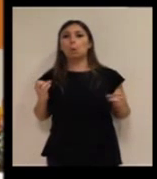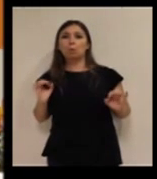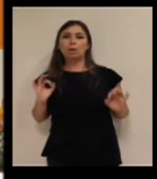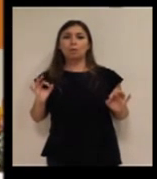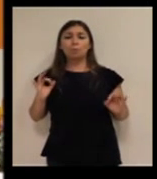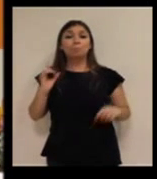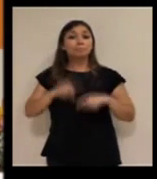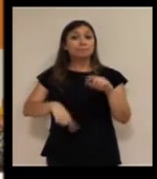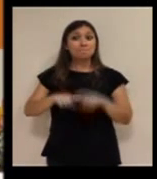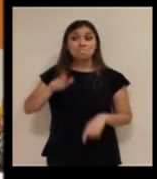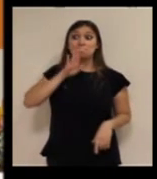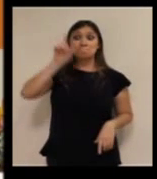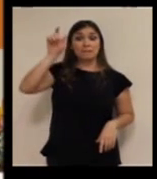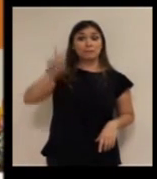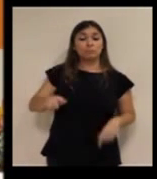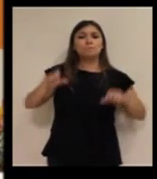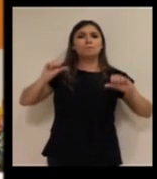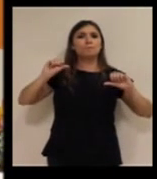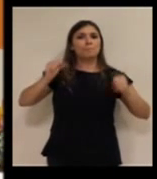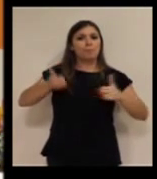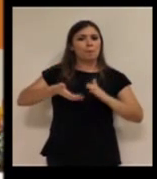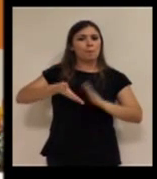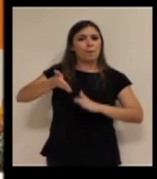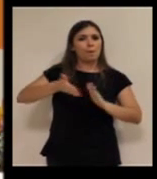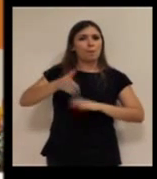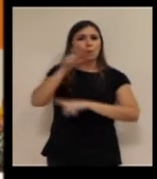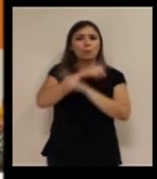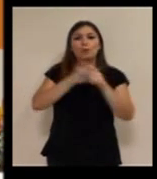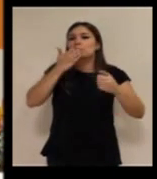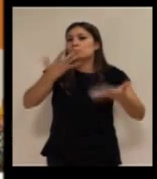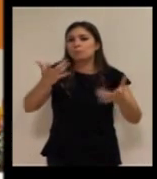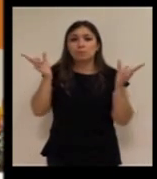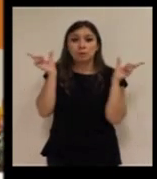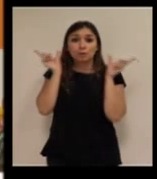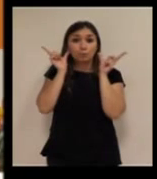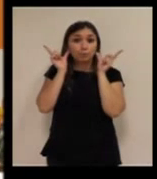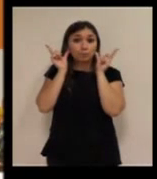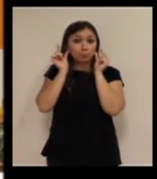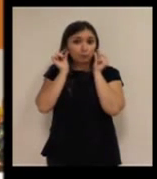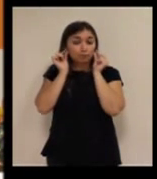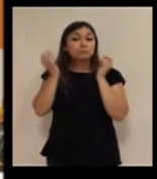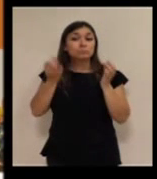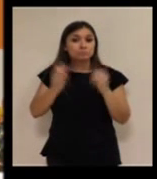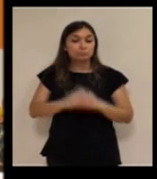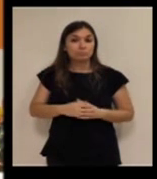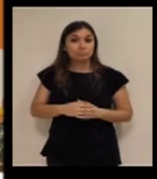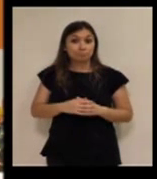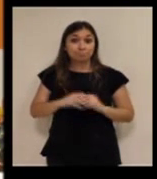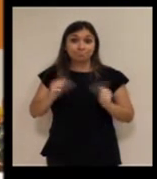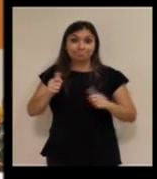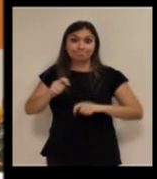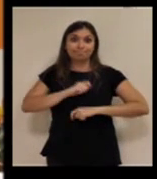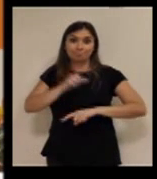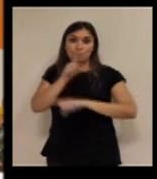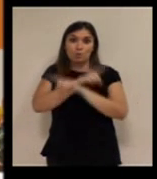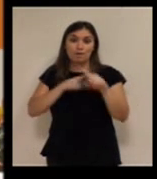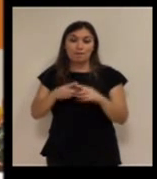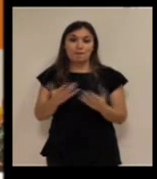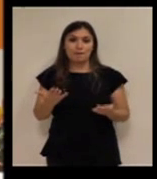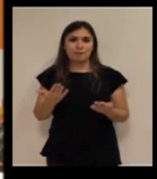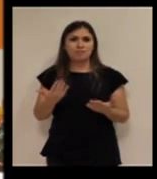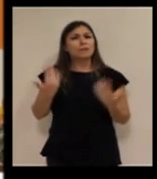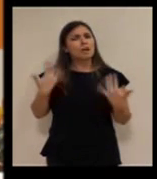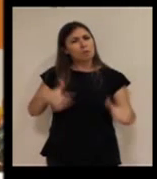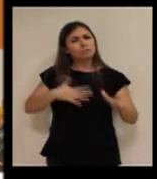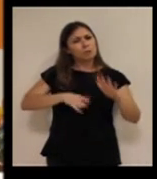pero en cuanto a esa persona empiece a tener un problema de audición, la cosa empieza a complicarse. Hemos